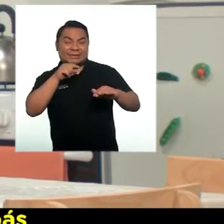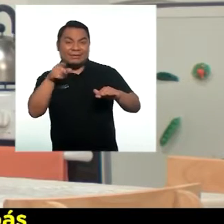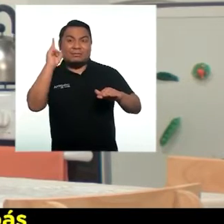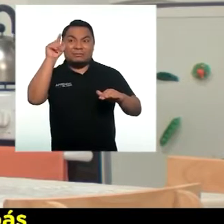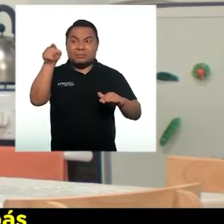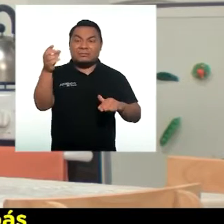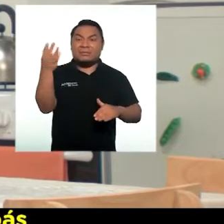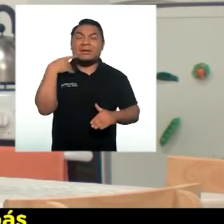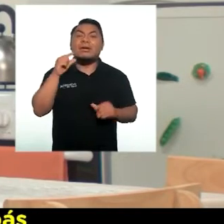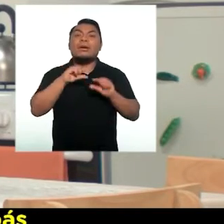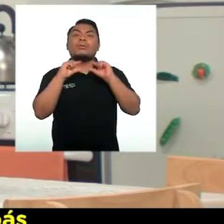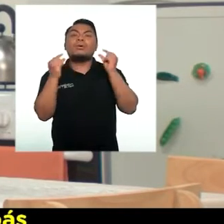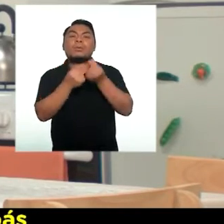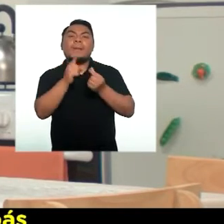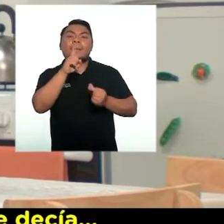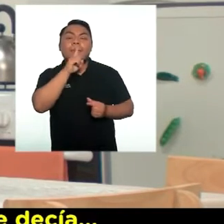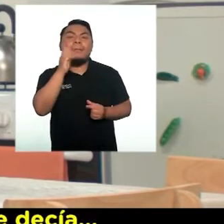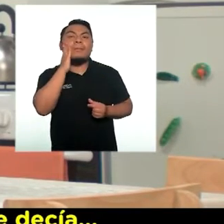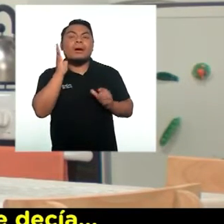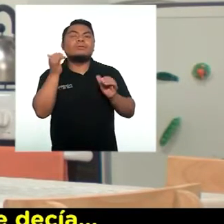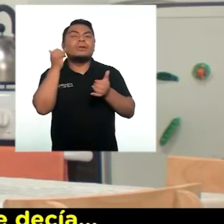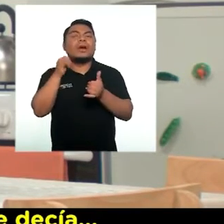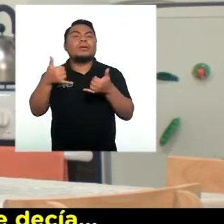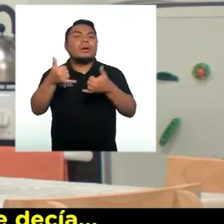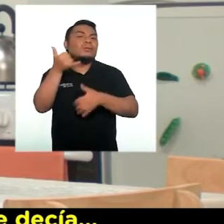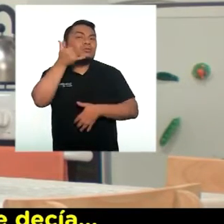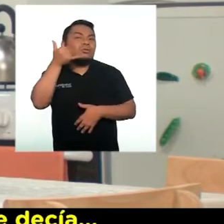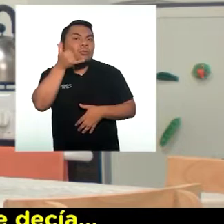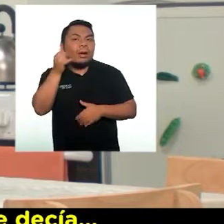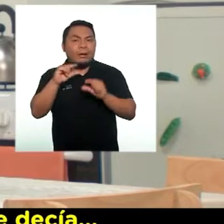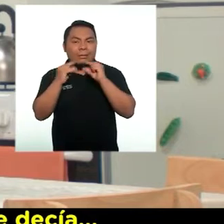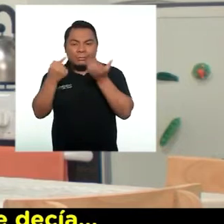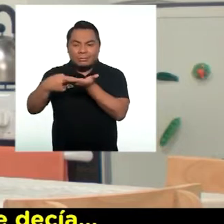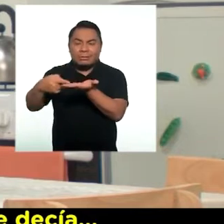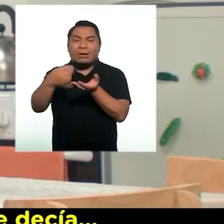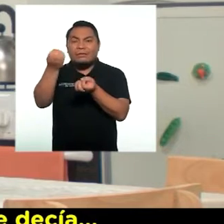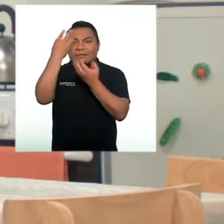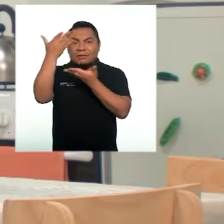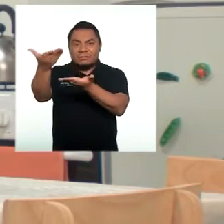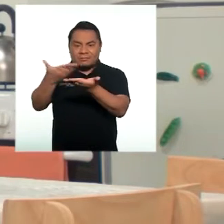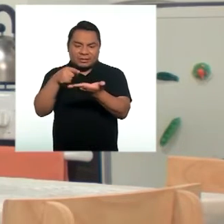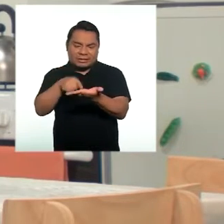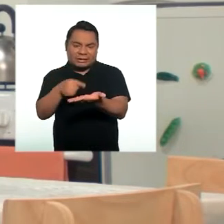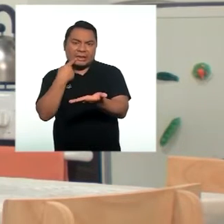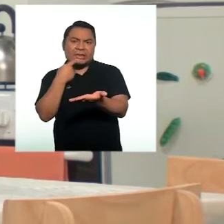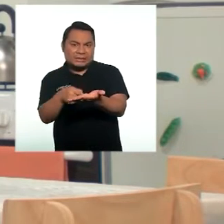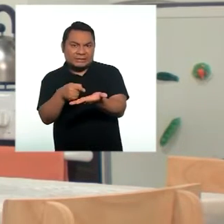menor, nos pasó por el grupo de mamás y papás en el celular una imagen con información que decía.